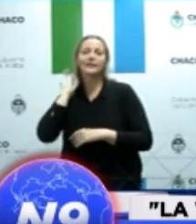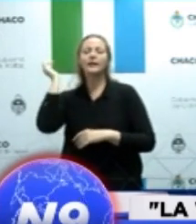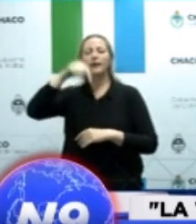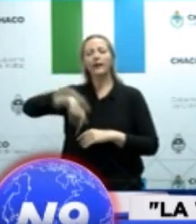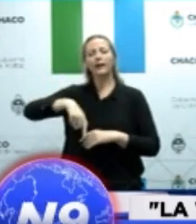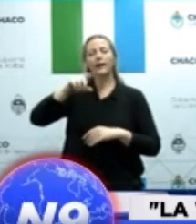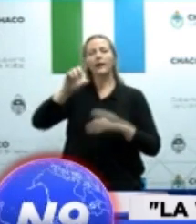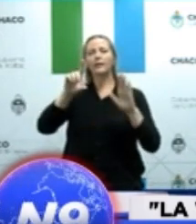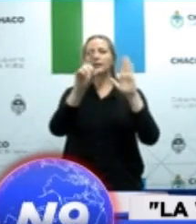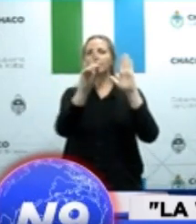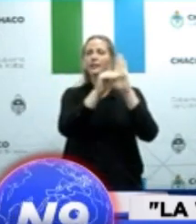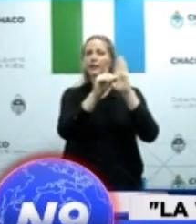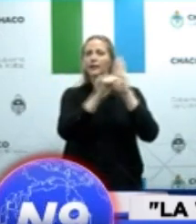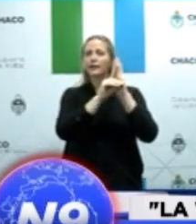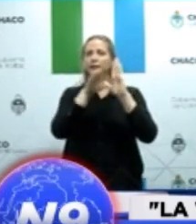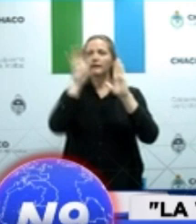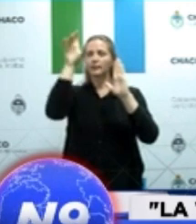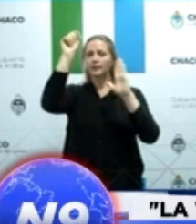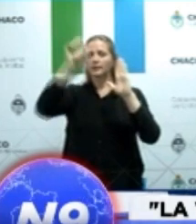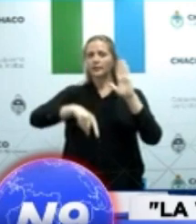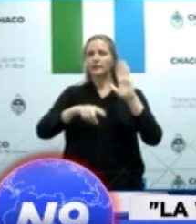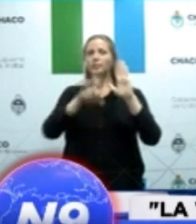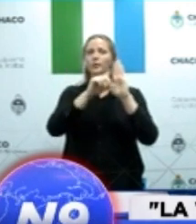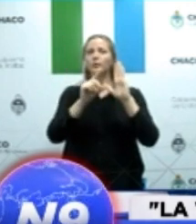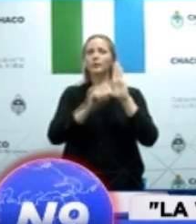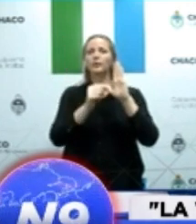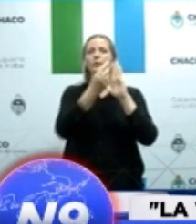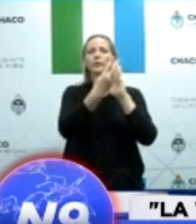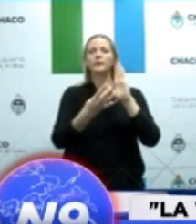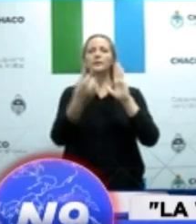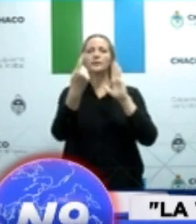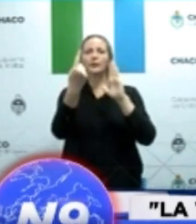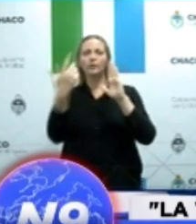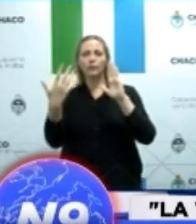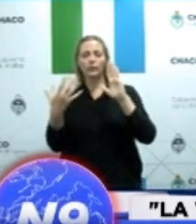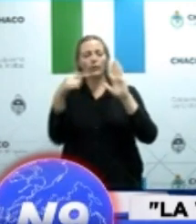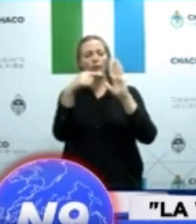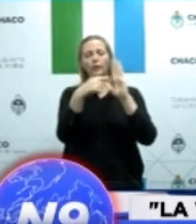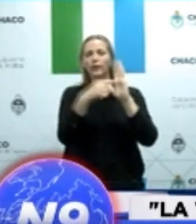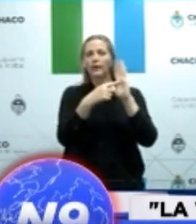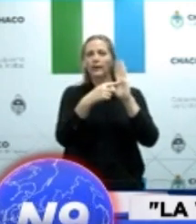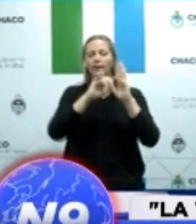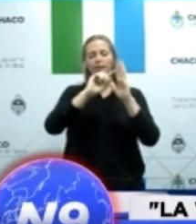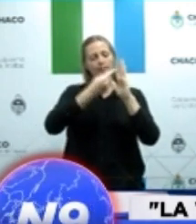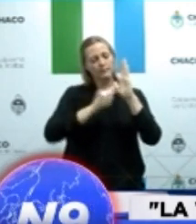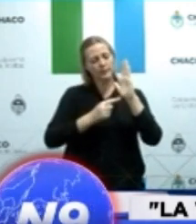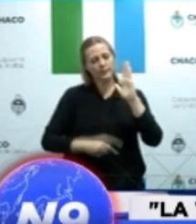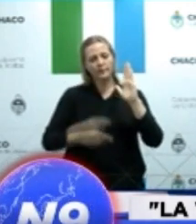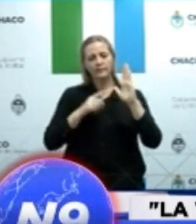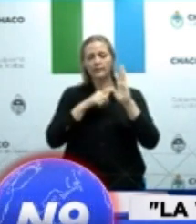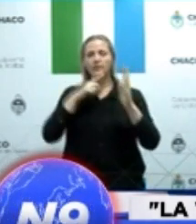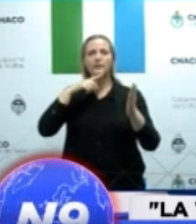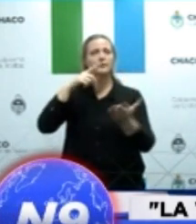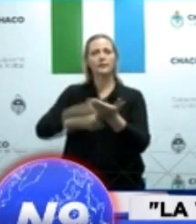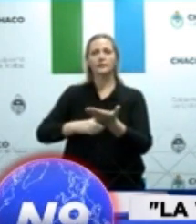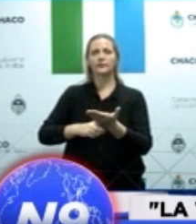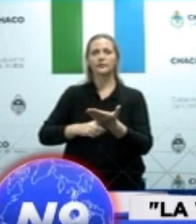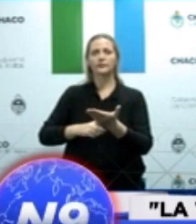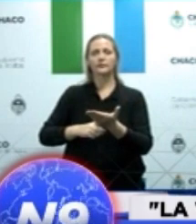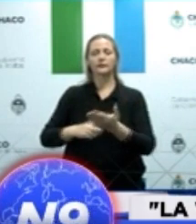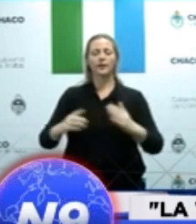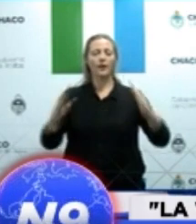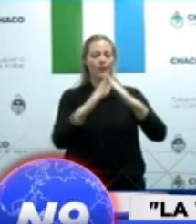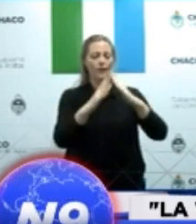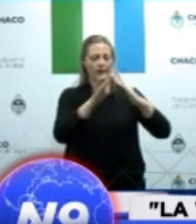con actividad bancaria y transporte público limitado. El 17 emitimos el decreto 433 y obviamente